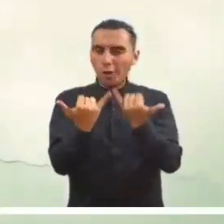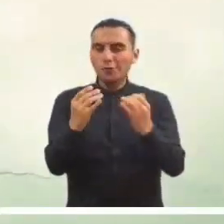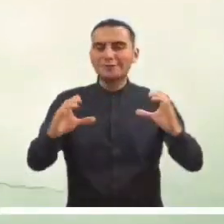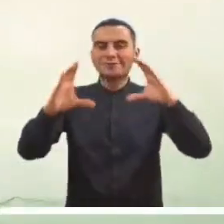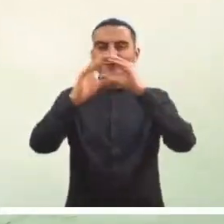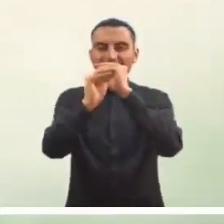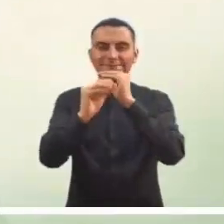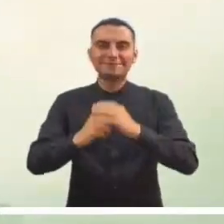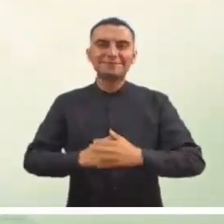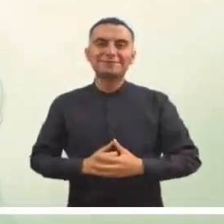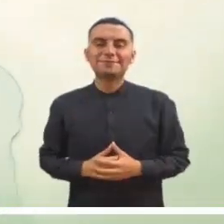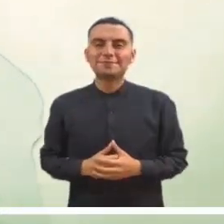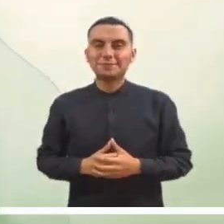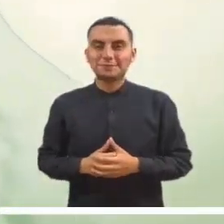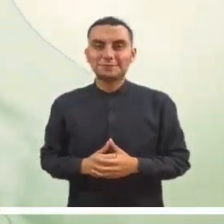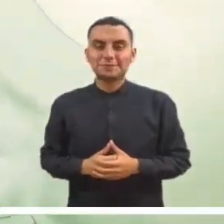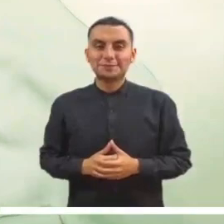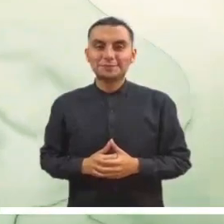país.